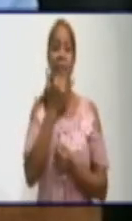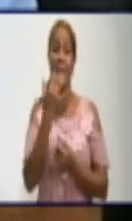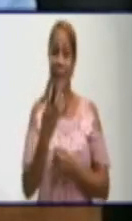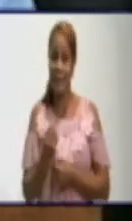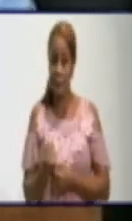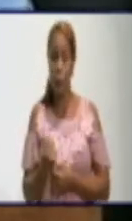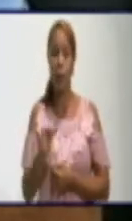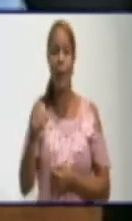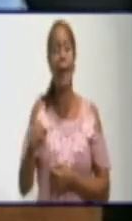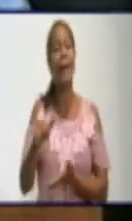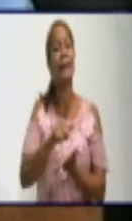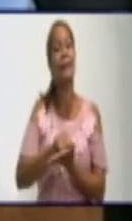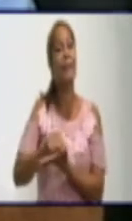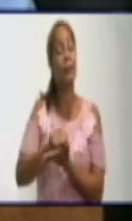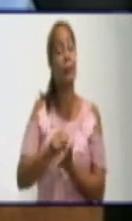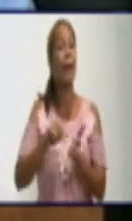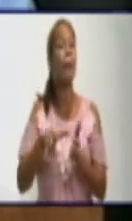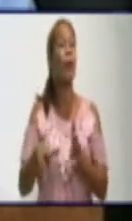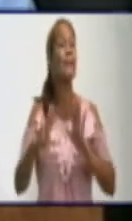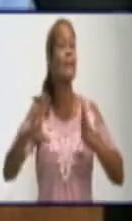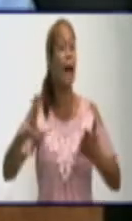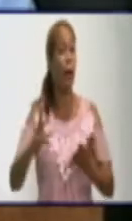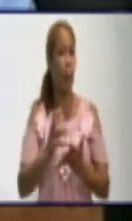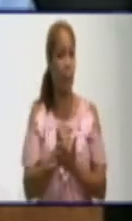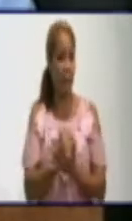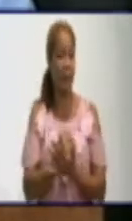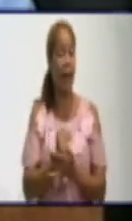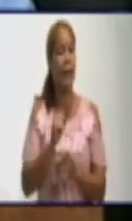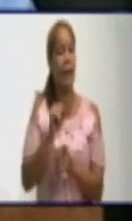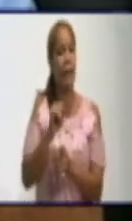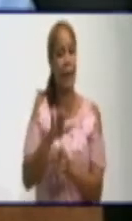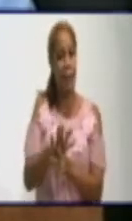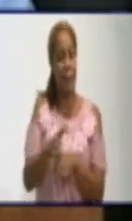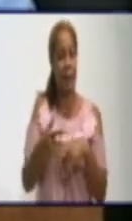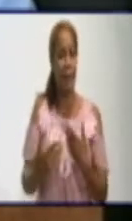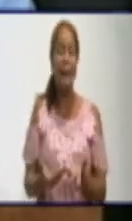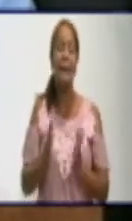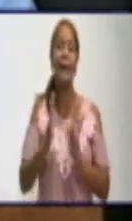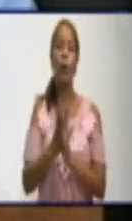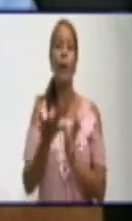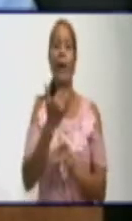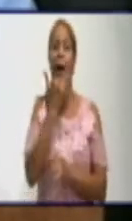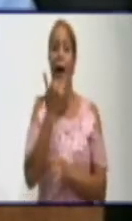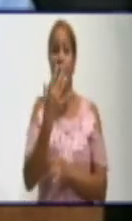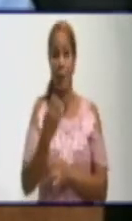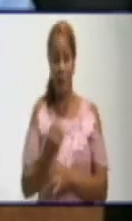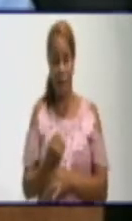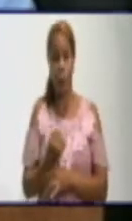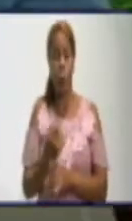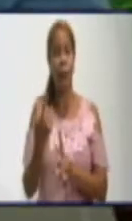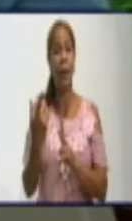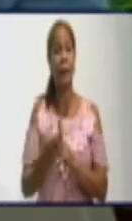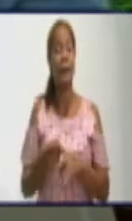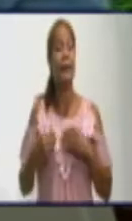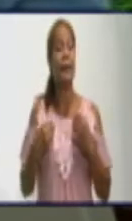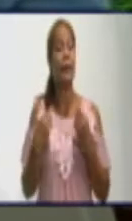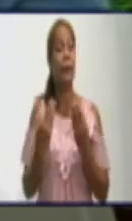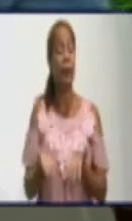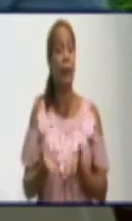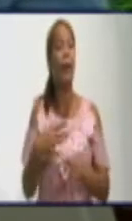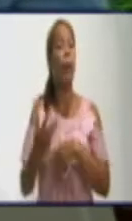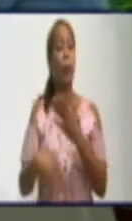en la provincia entera, a partir de las afectaciones por baja disponibilidad de combustible.